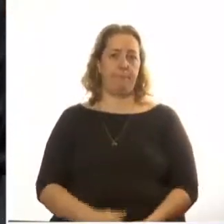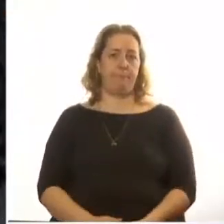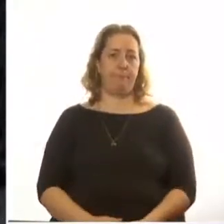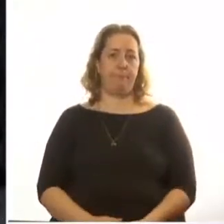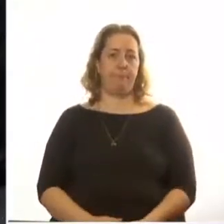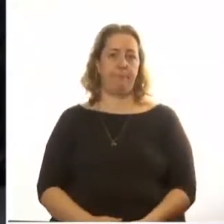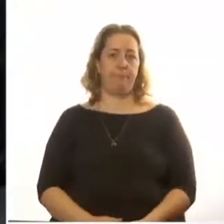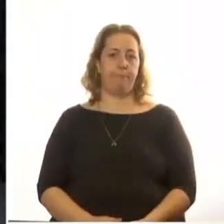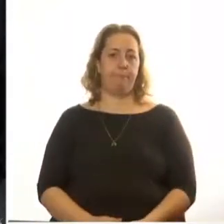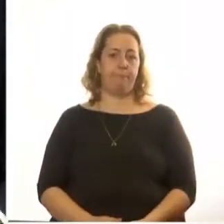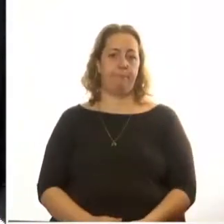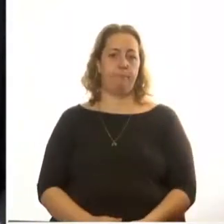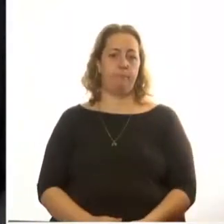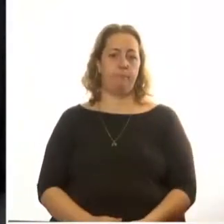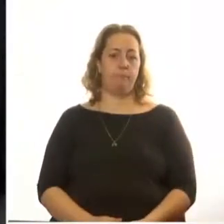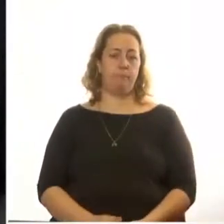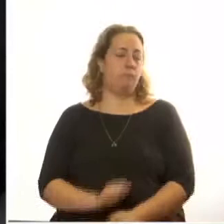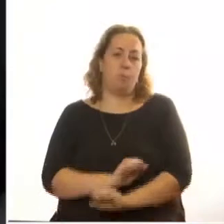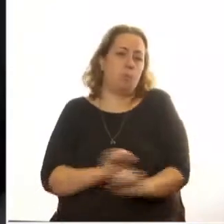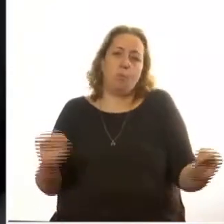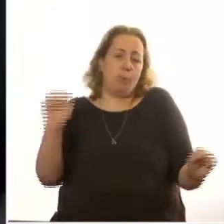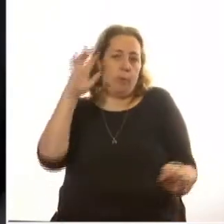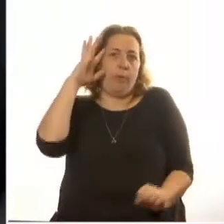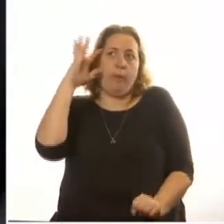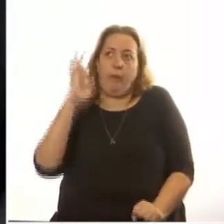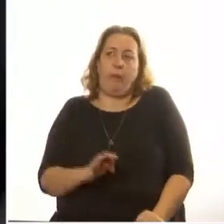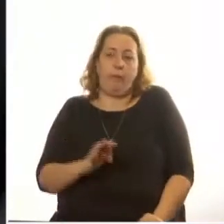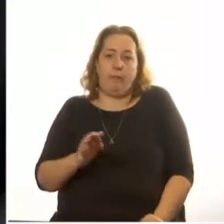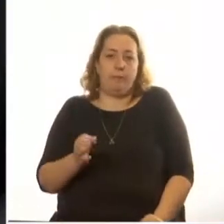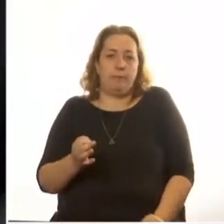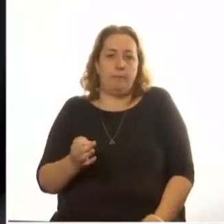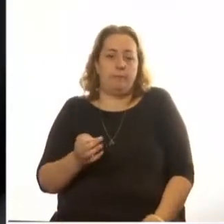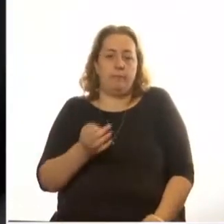parece increíble que se niegue.